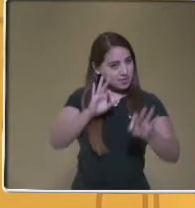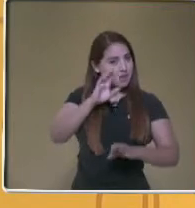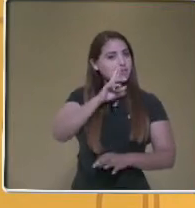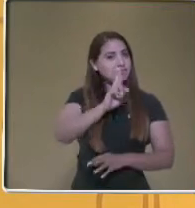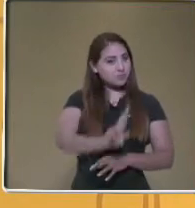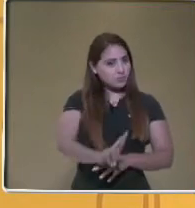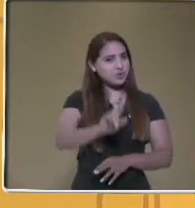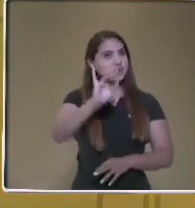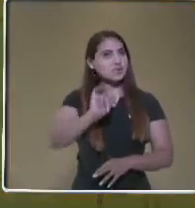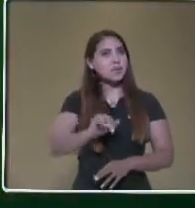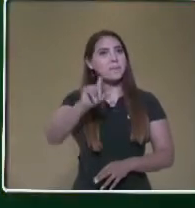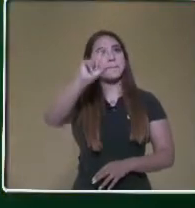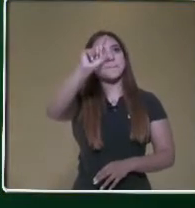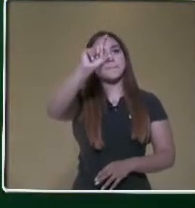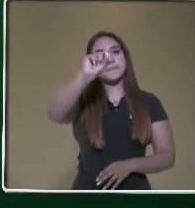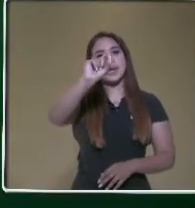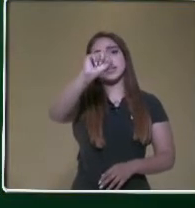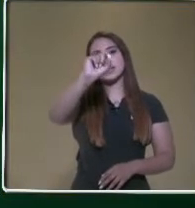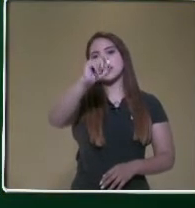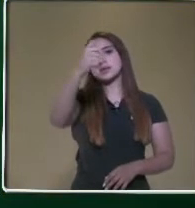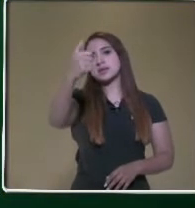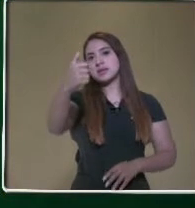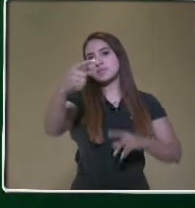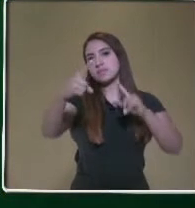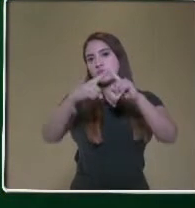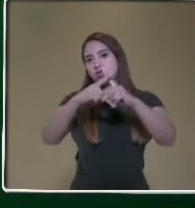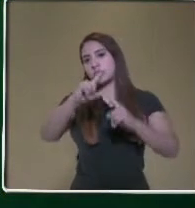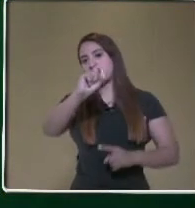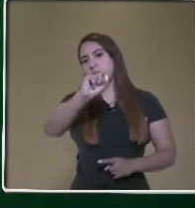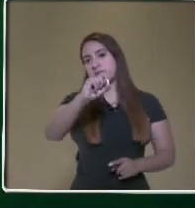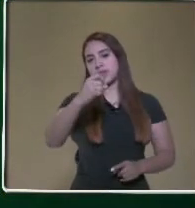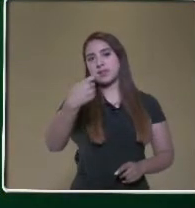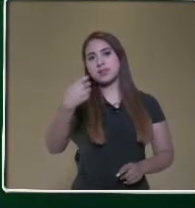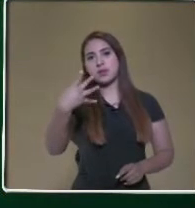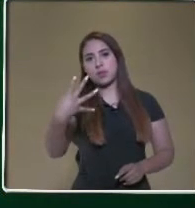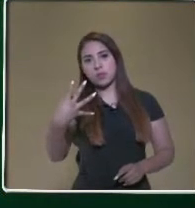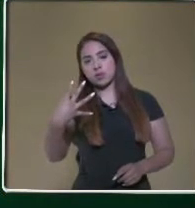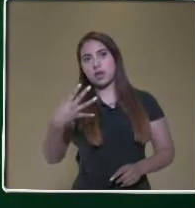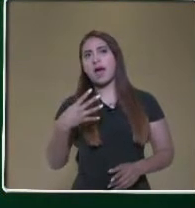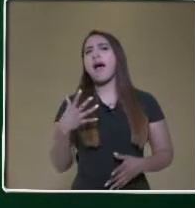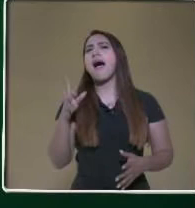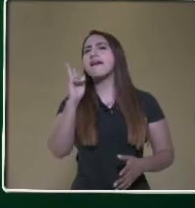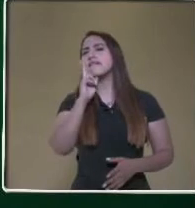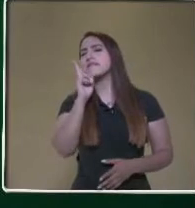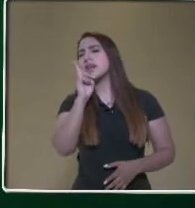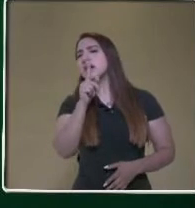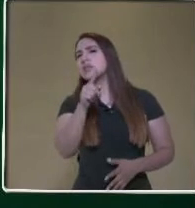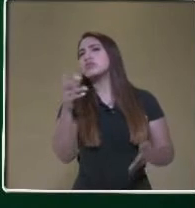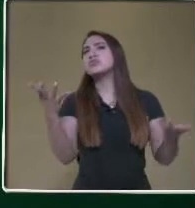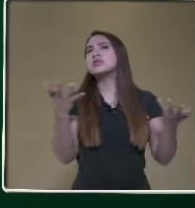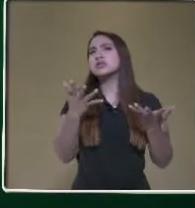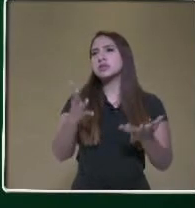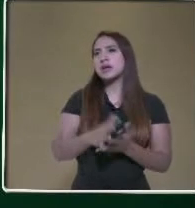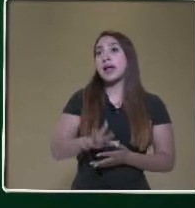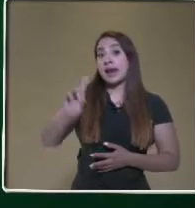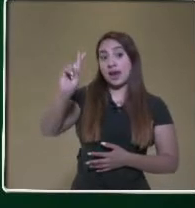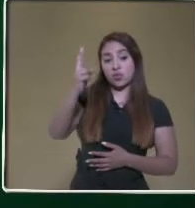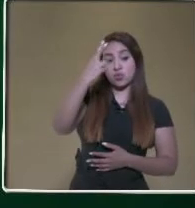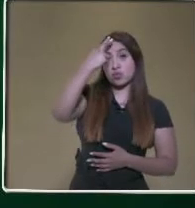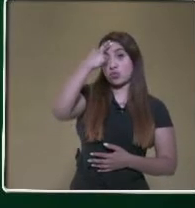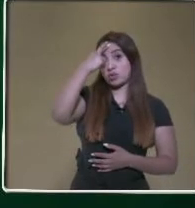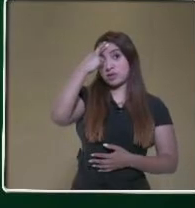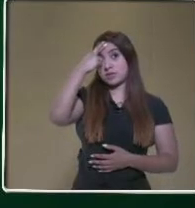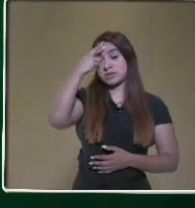26 por 24. Vamos a ver cómo lo estuviste realizando. Entonces vamos a recordar un poquito nuestro problema. En un